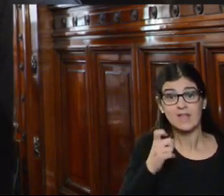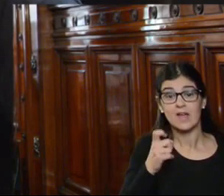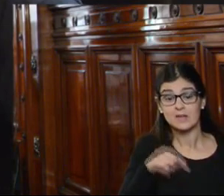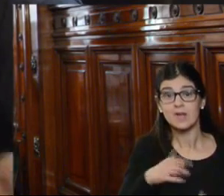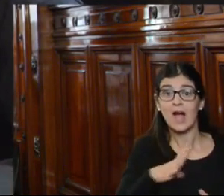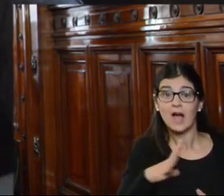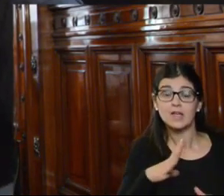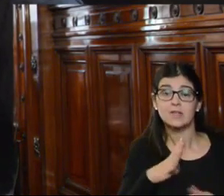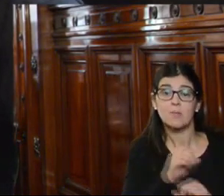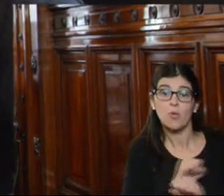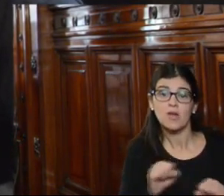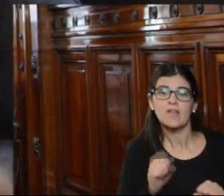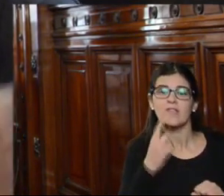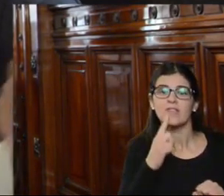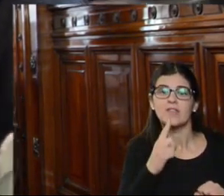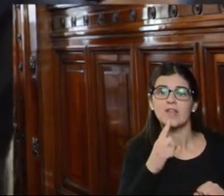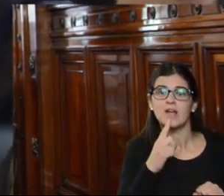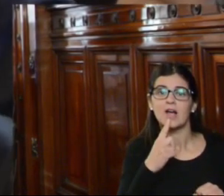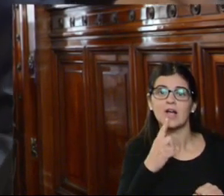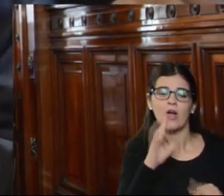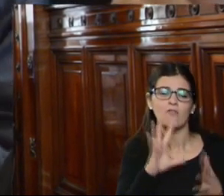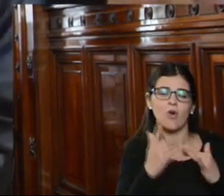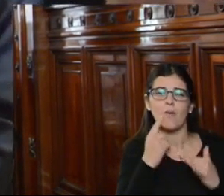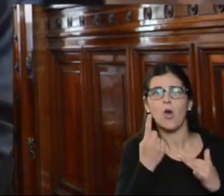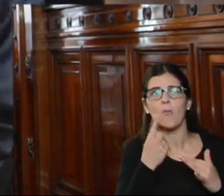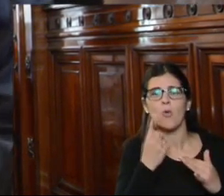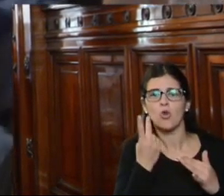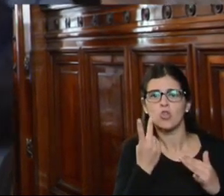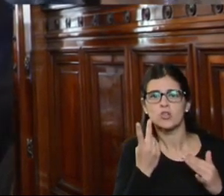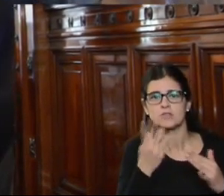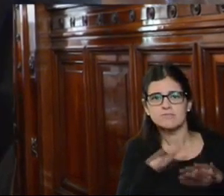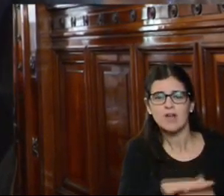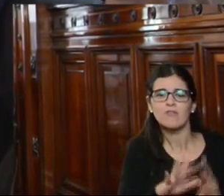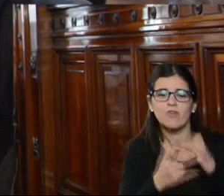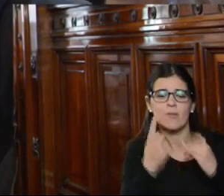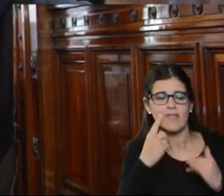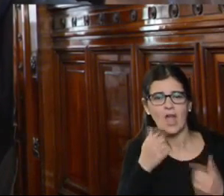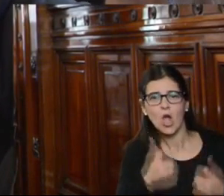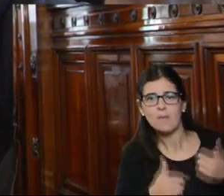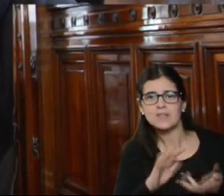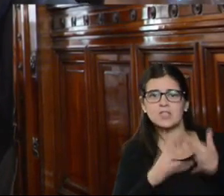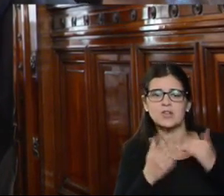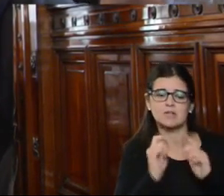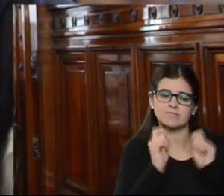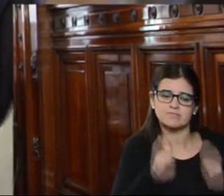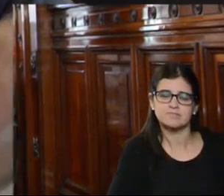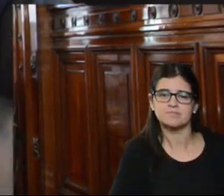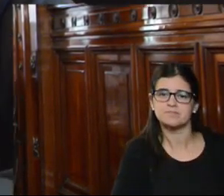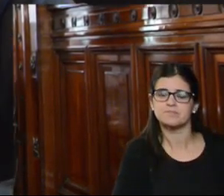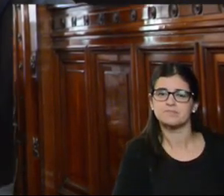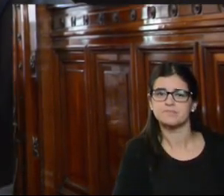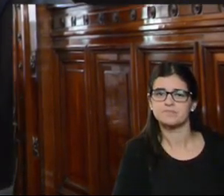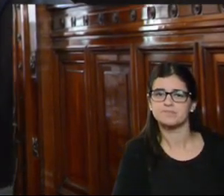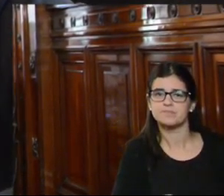exista la posibilidad de estarse traslapando un poco el sistema de competencias asignado a a